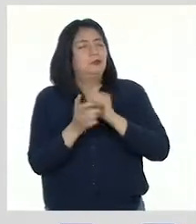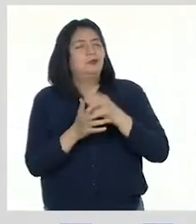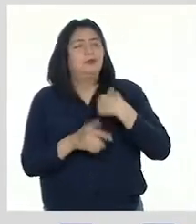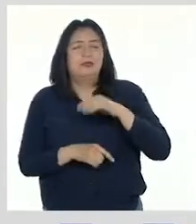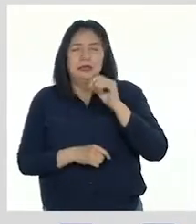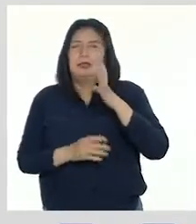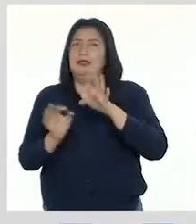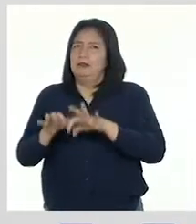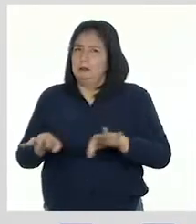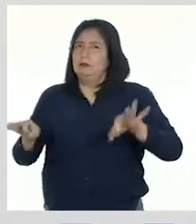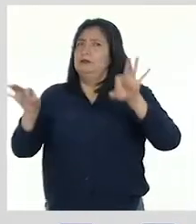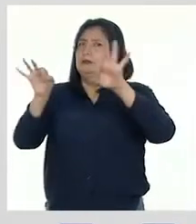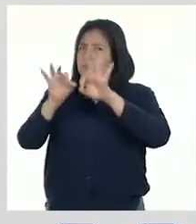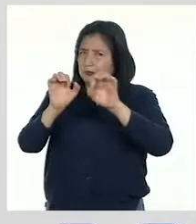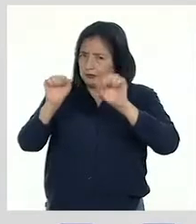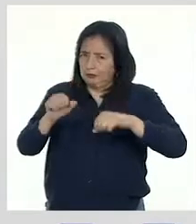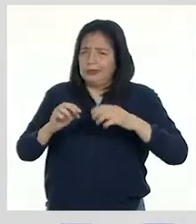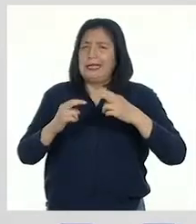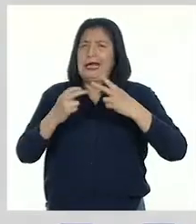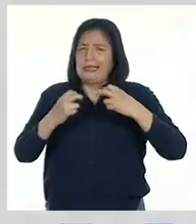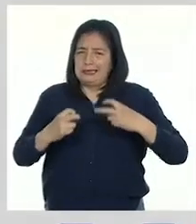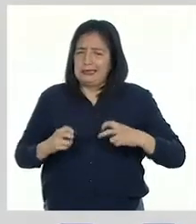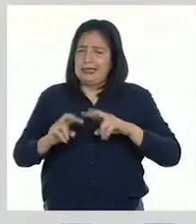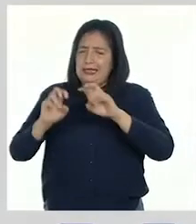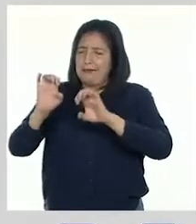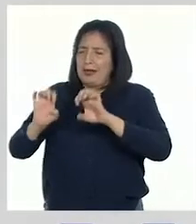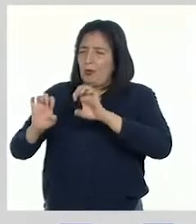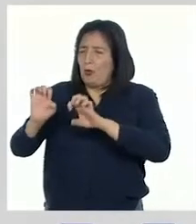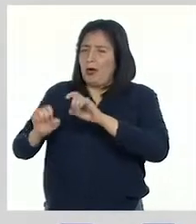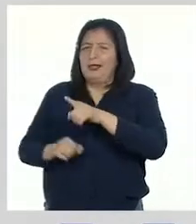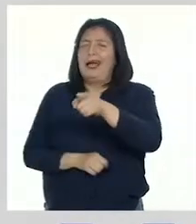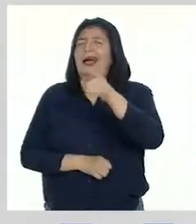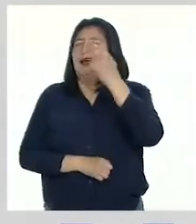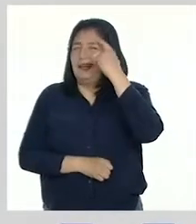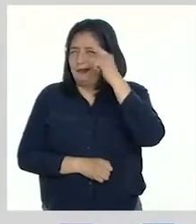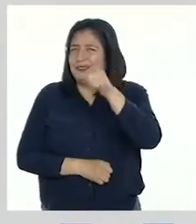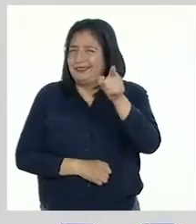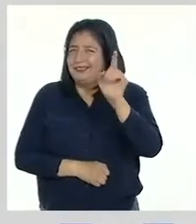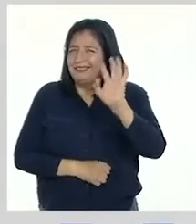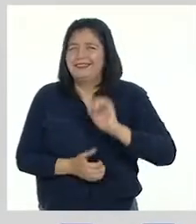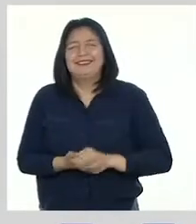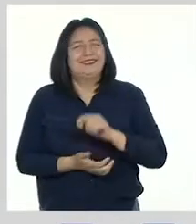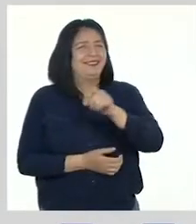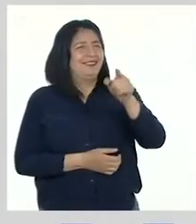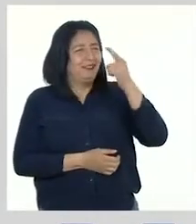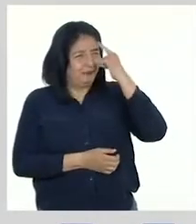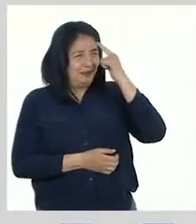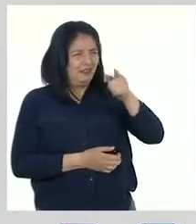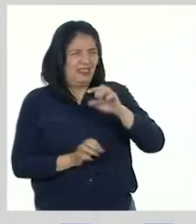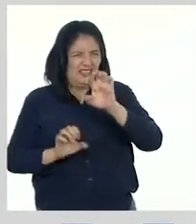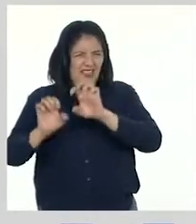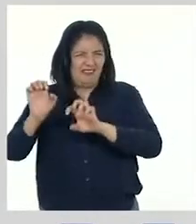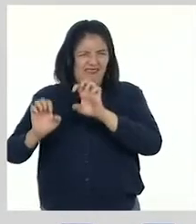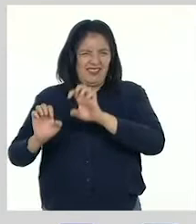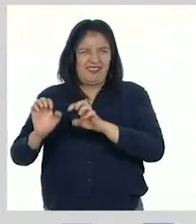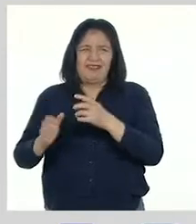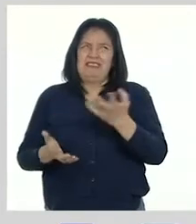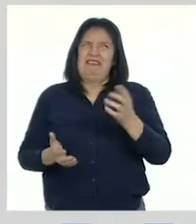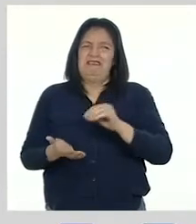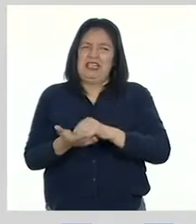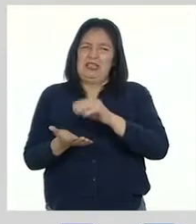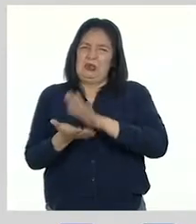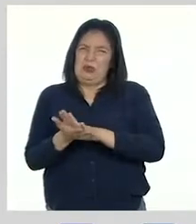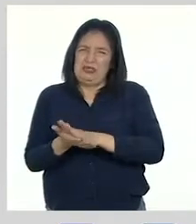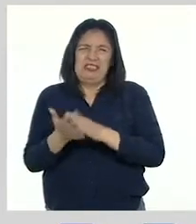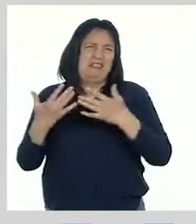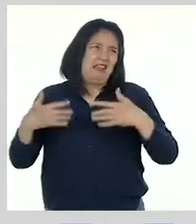descubramos la importancia de evaluarnos. Sí, sí, yo sé lo que están pensando. Están pensando que evaluar es solo poner una